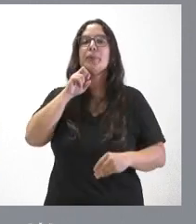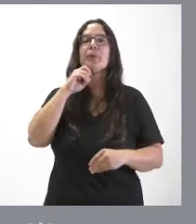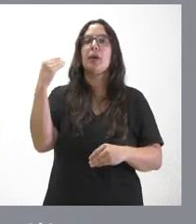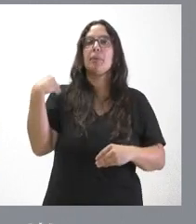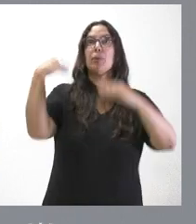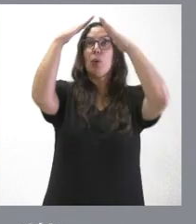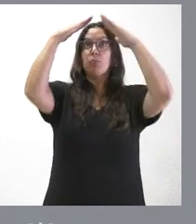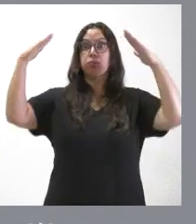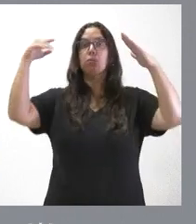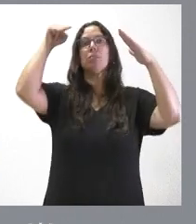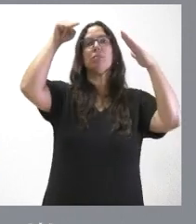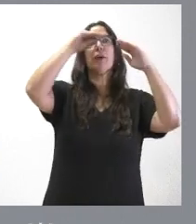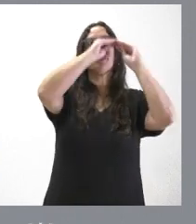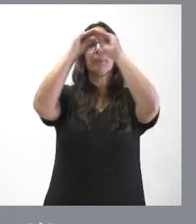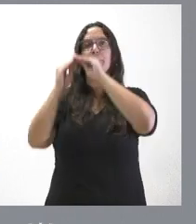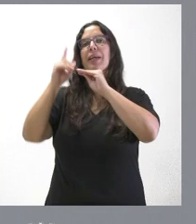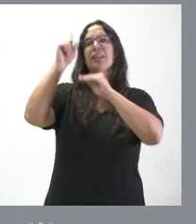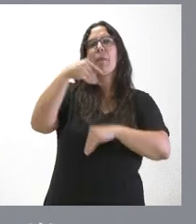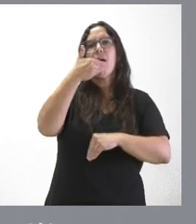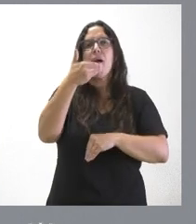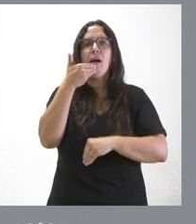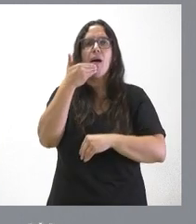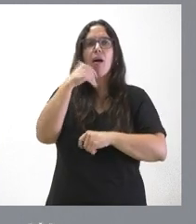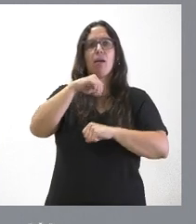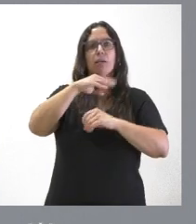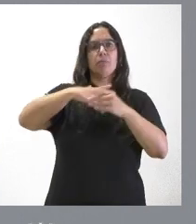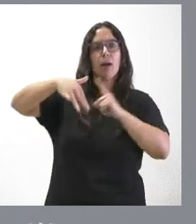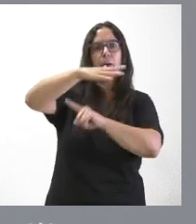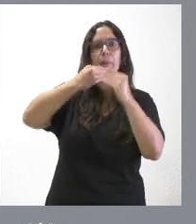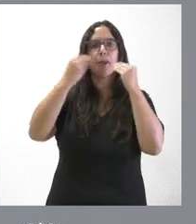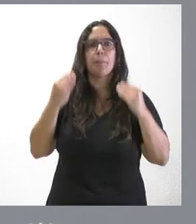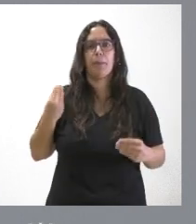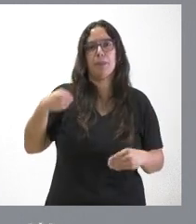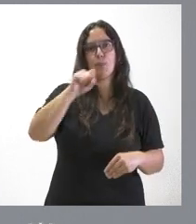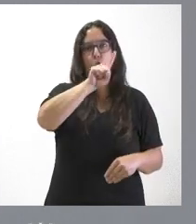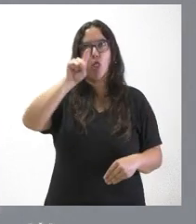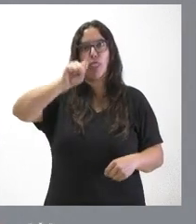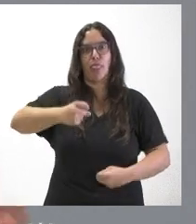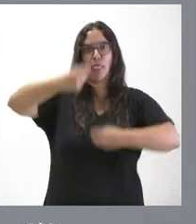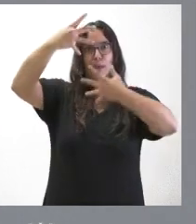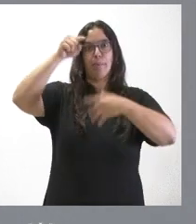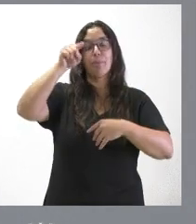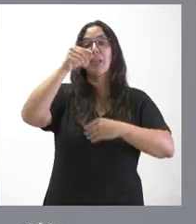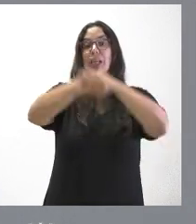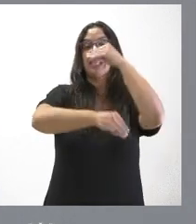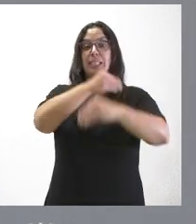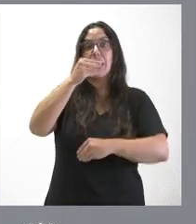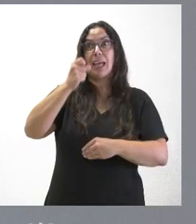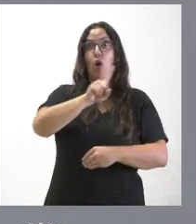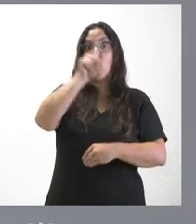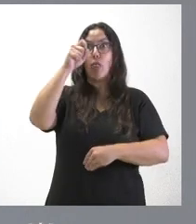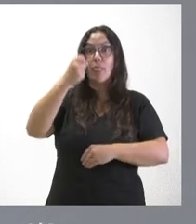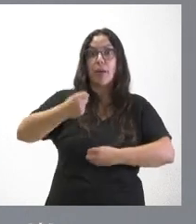del edificio, así como la climatización de la mencionada planta. Estas actuaciones se hacen en esta última planta,